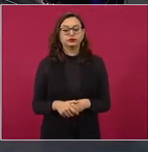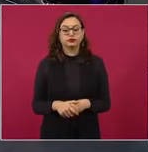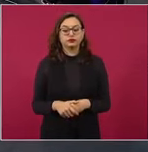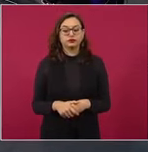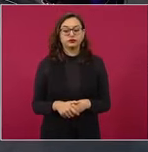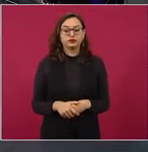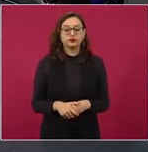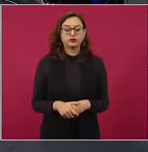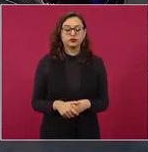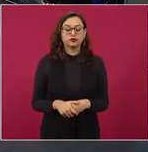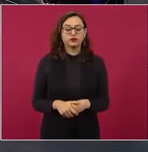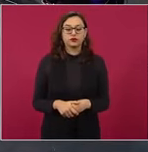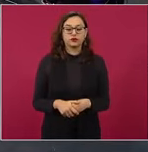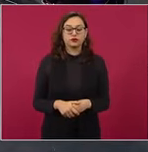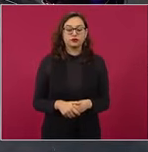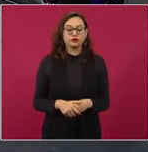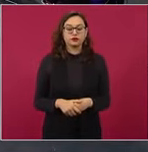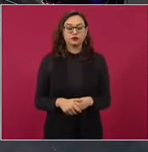nos